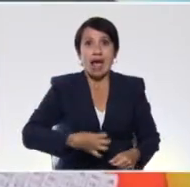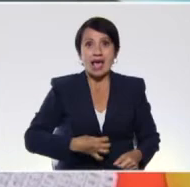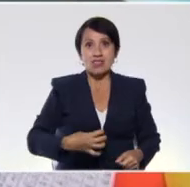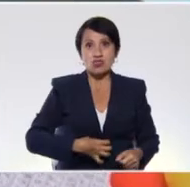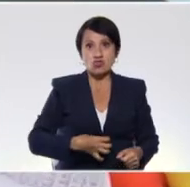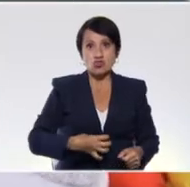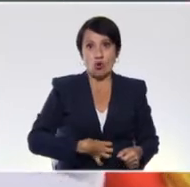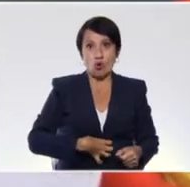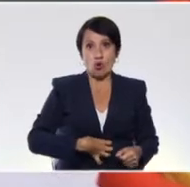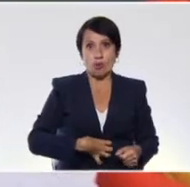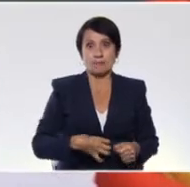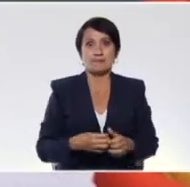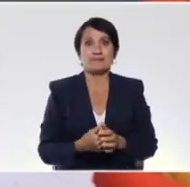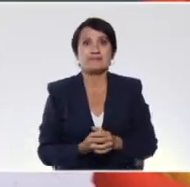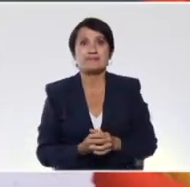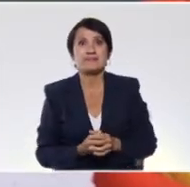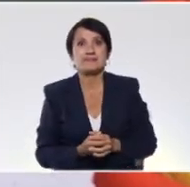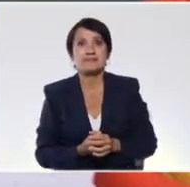acá,